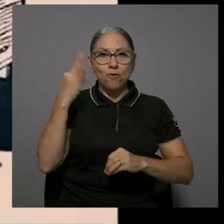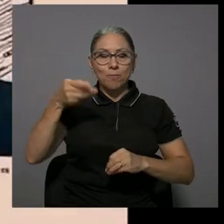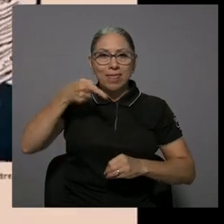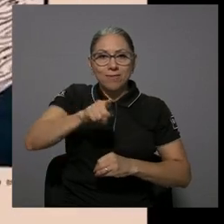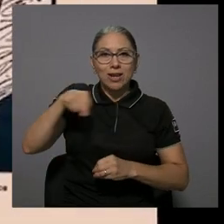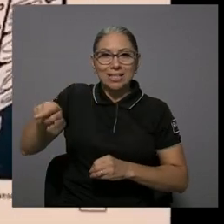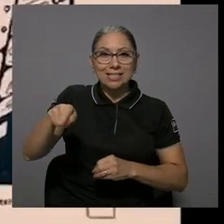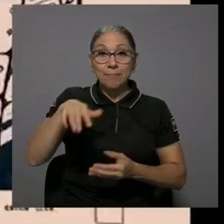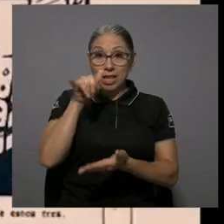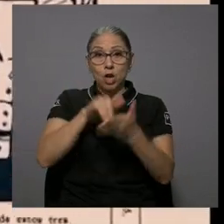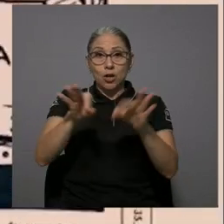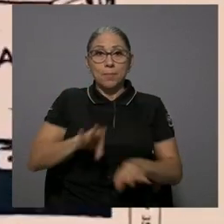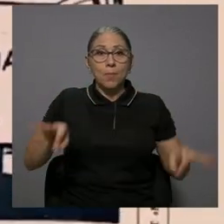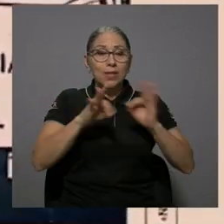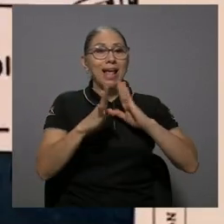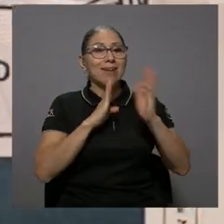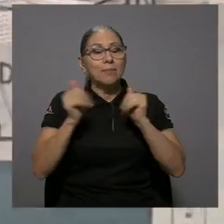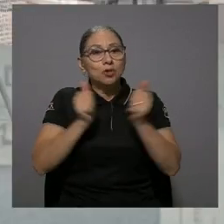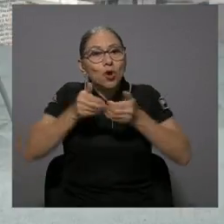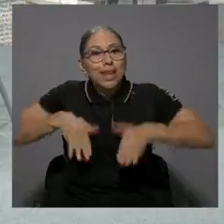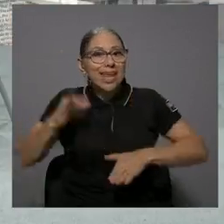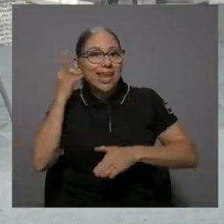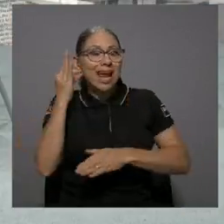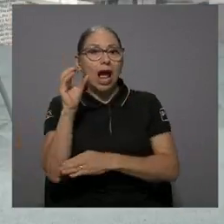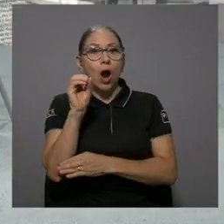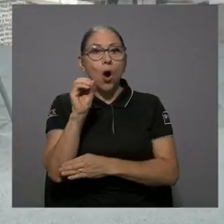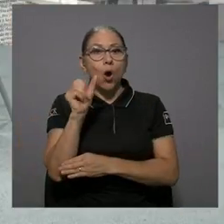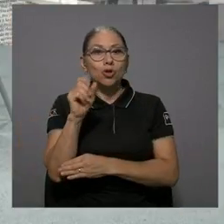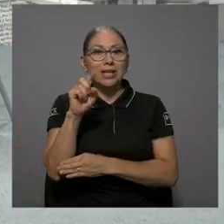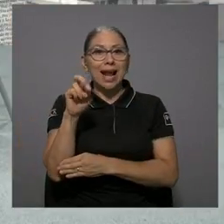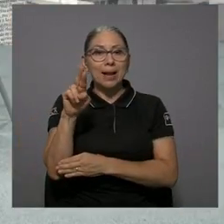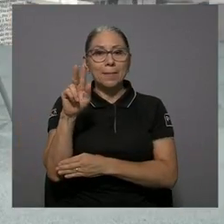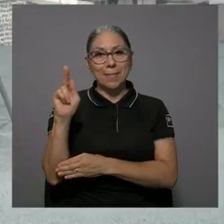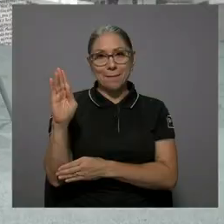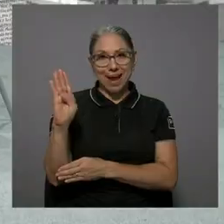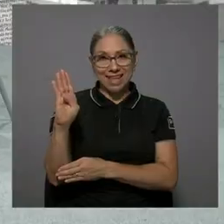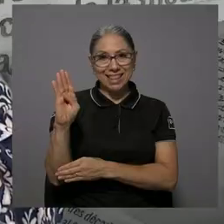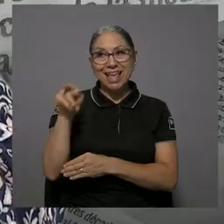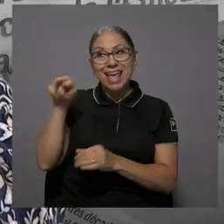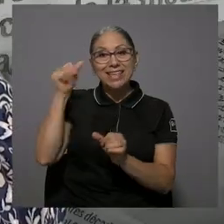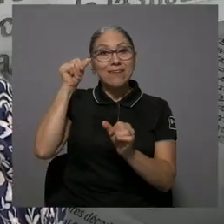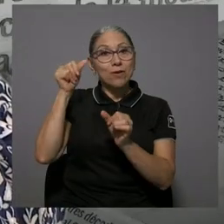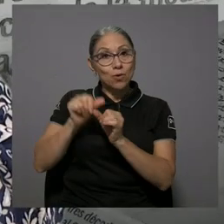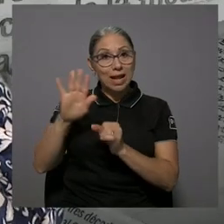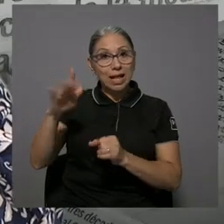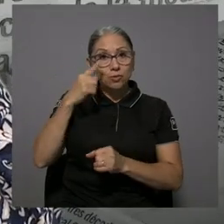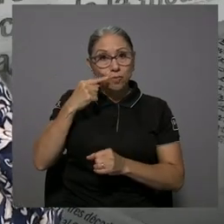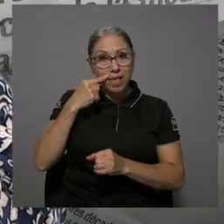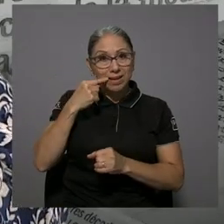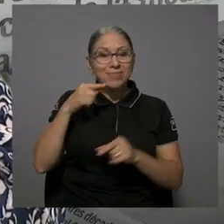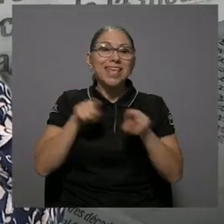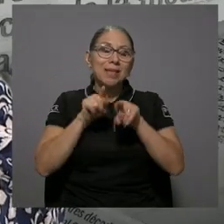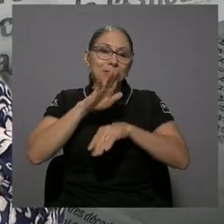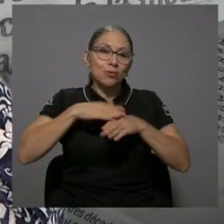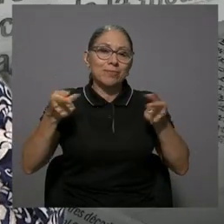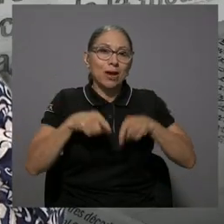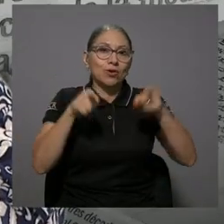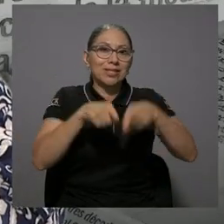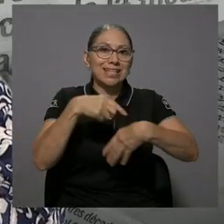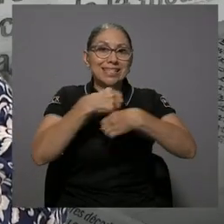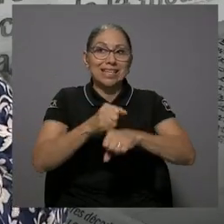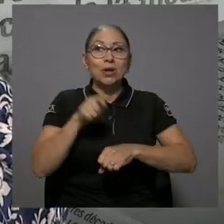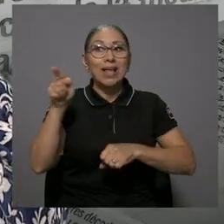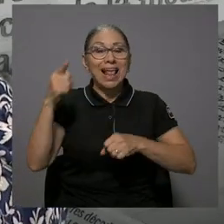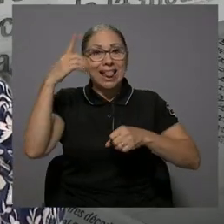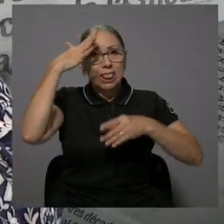En Lo que importa, conversaremos con la hija de Don Oscar Bakit, quien recordará a su padre y los acontecimientos que lo llevaron a